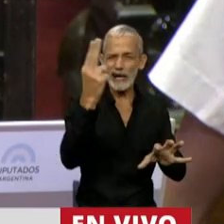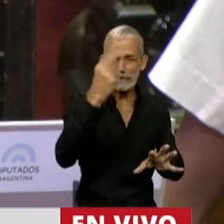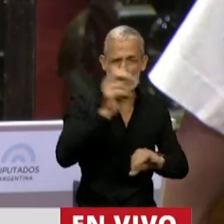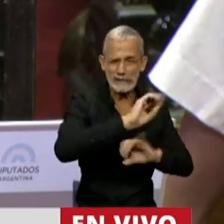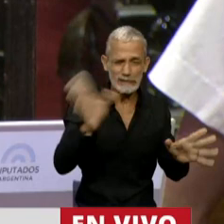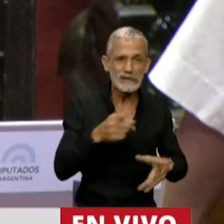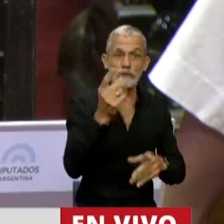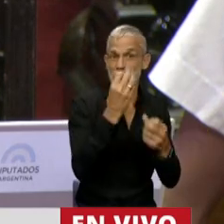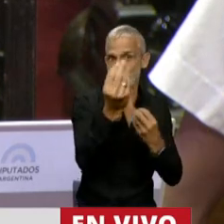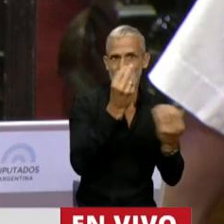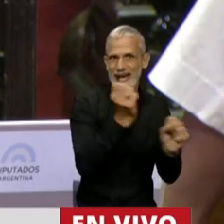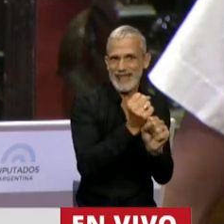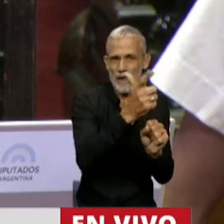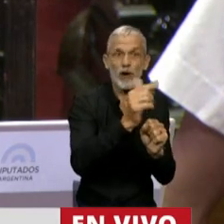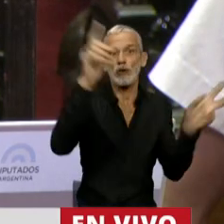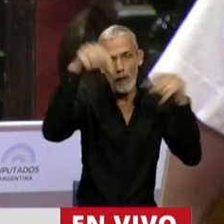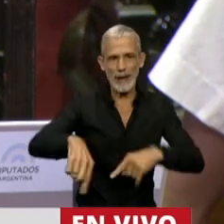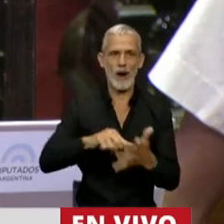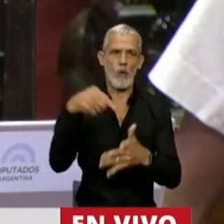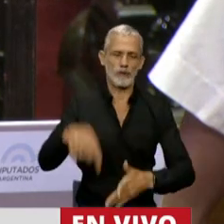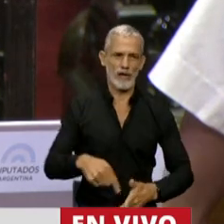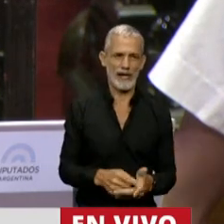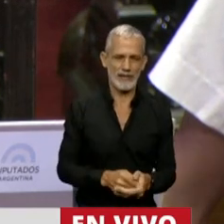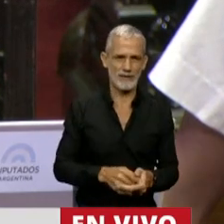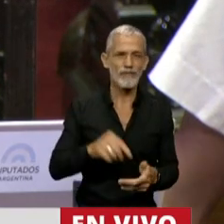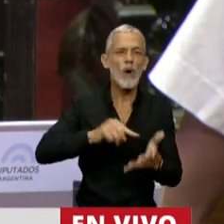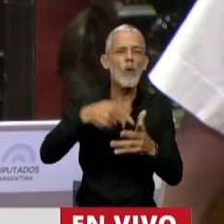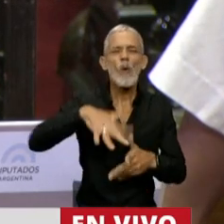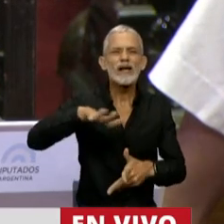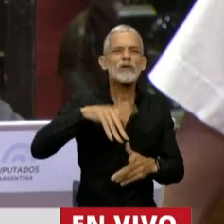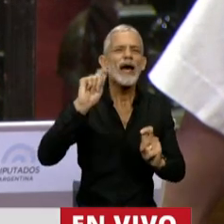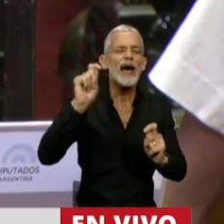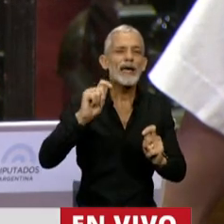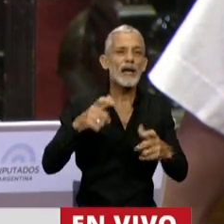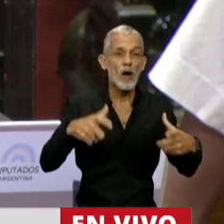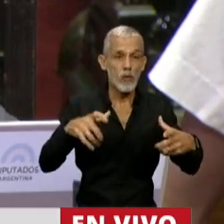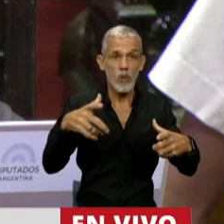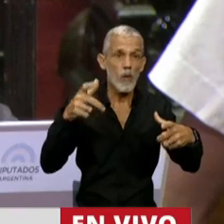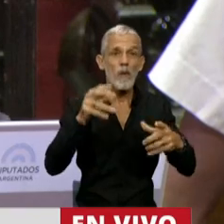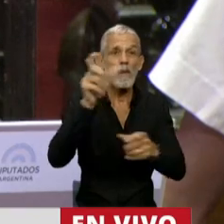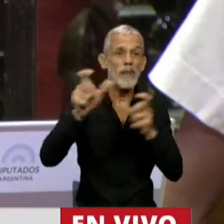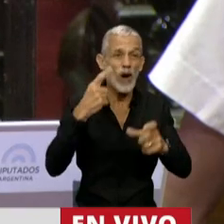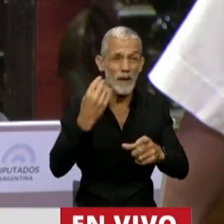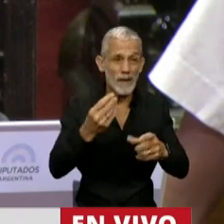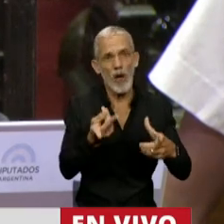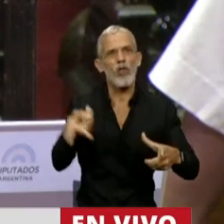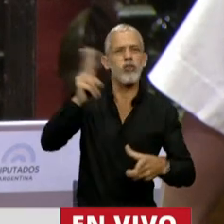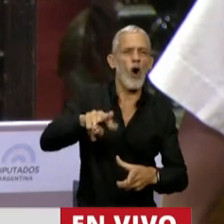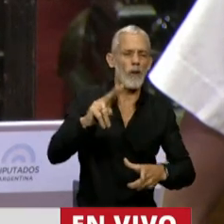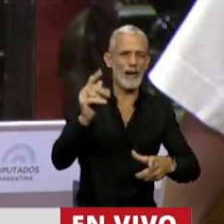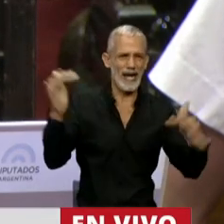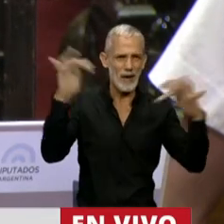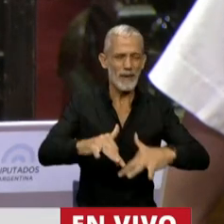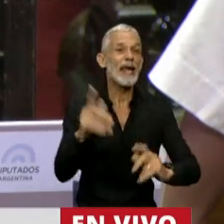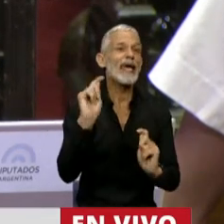¿Y por qué no tienen trabajo? ¿Saben quiénes trabajan en La Cava? Todos los días se duplica la población de esta ciudad. ¿Saben quiénes trabajan en la